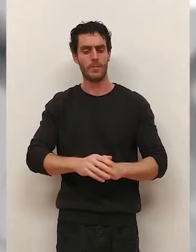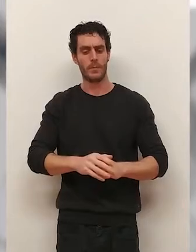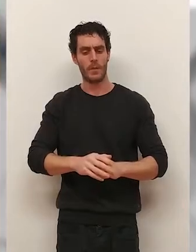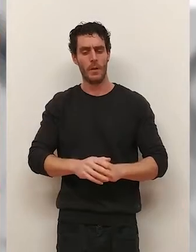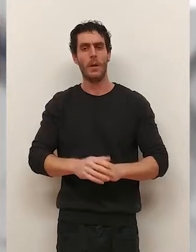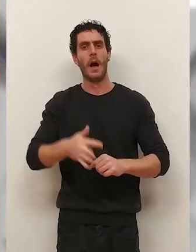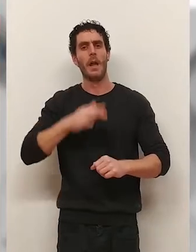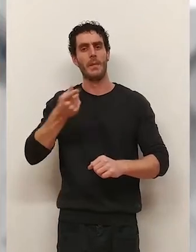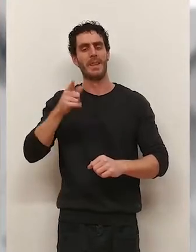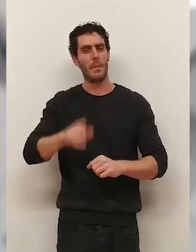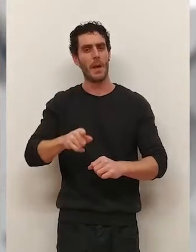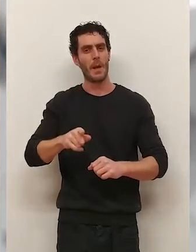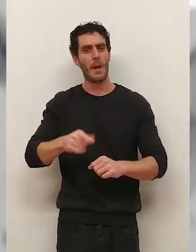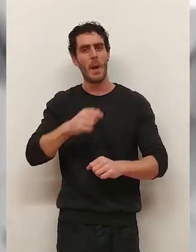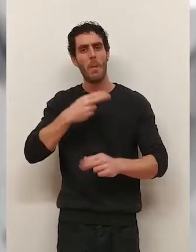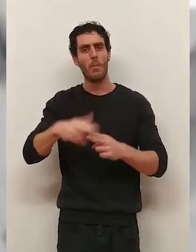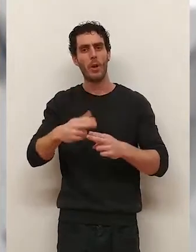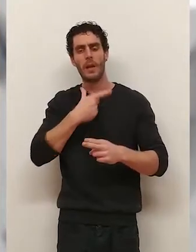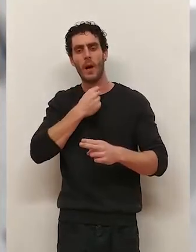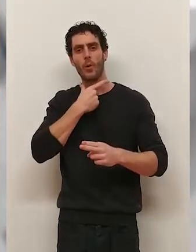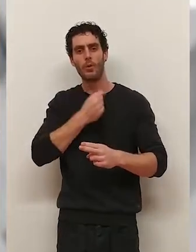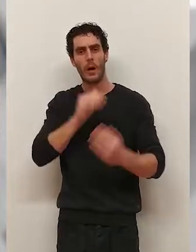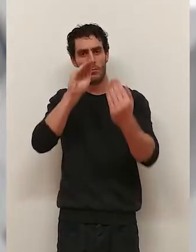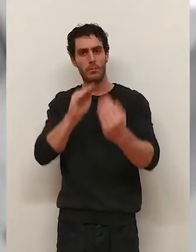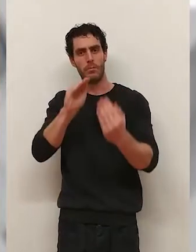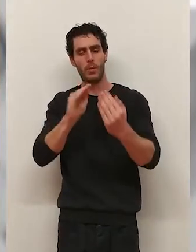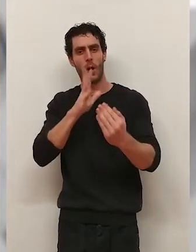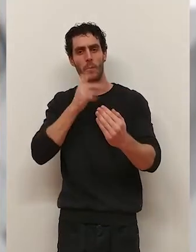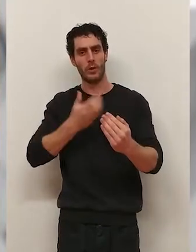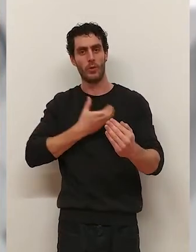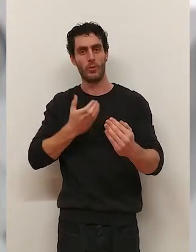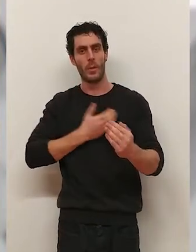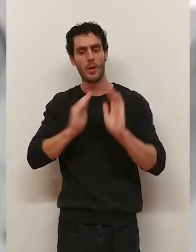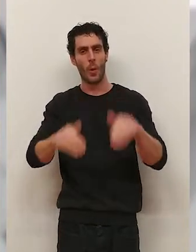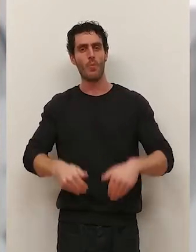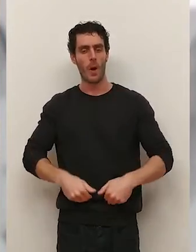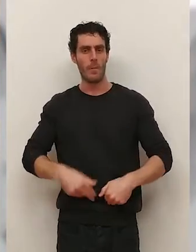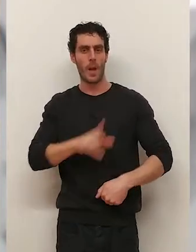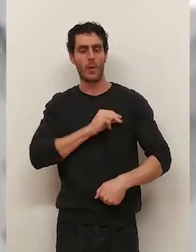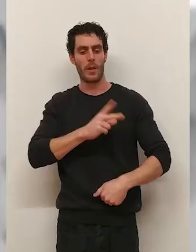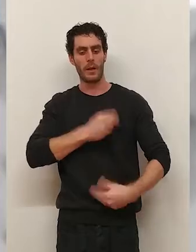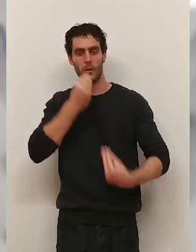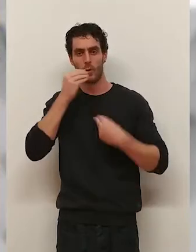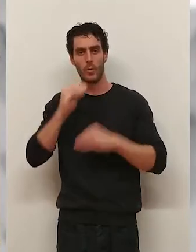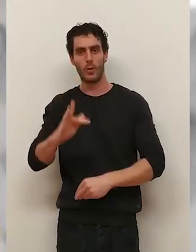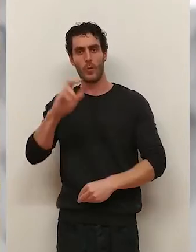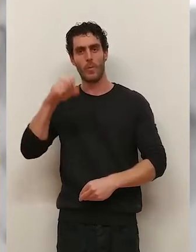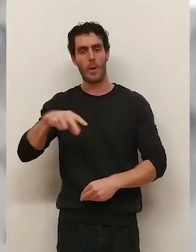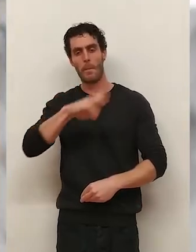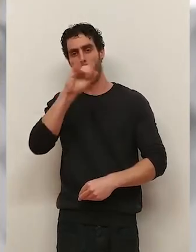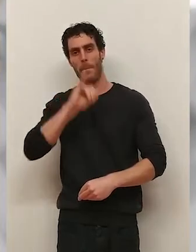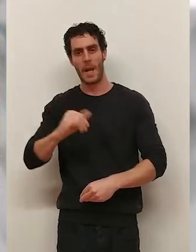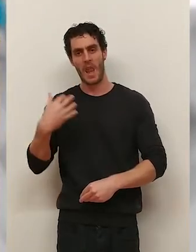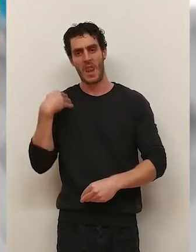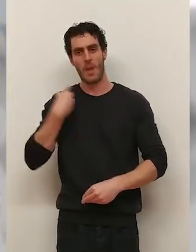cercana, la del tú a tú. Así que conoce como nadie esta casa, a la que volverá como concejal, sustituyendo a Fran